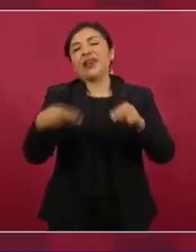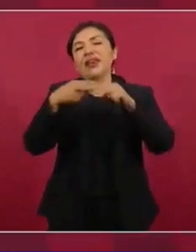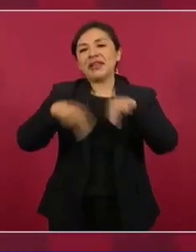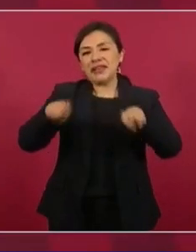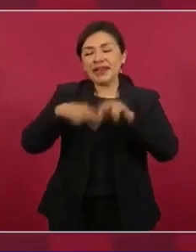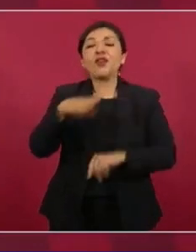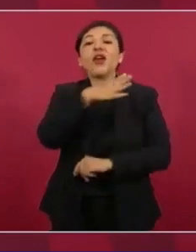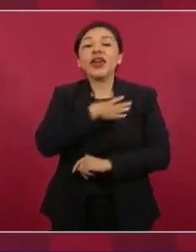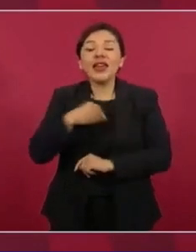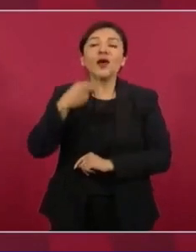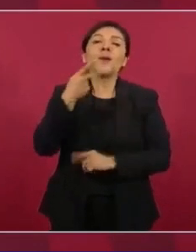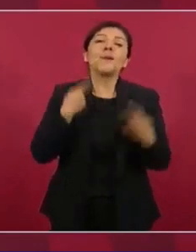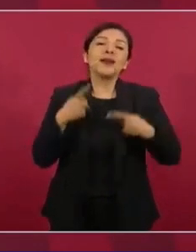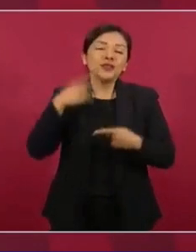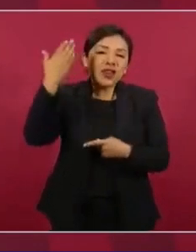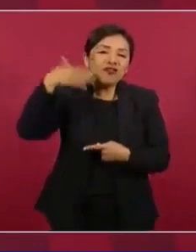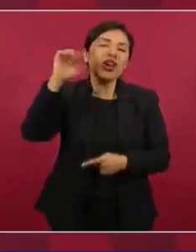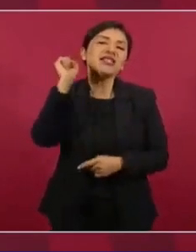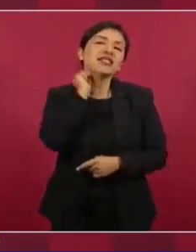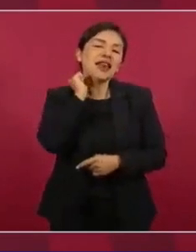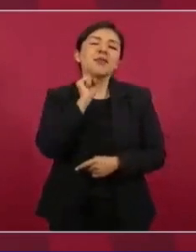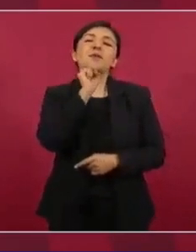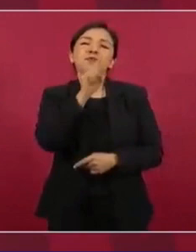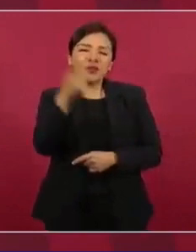senador y que estuvo también en la Corte,